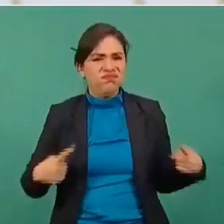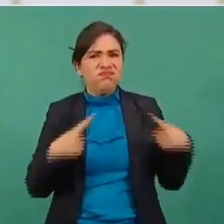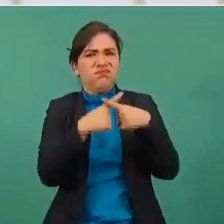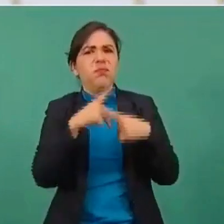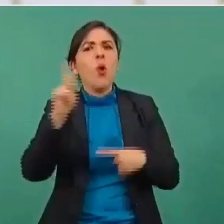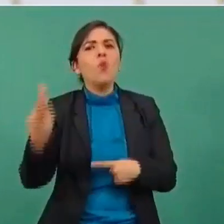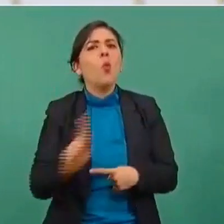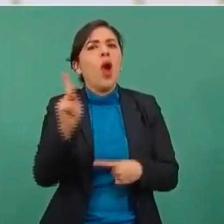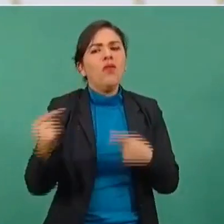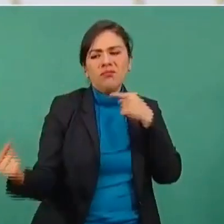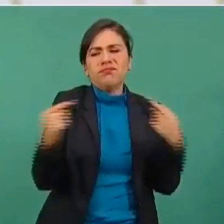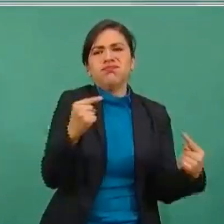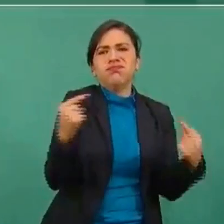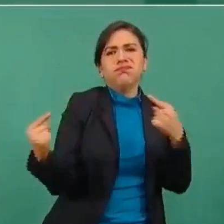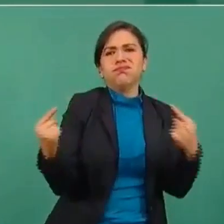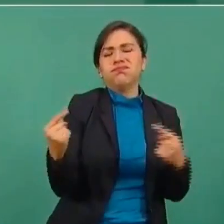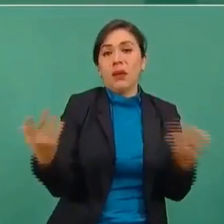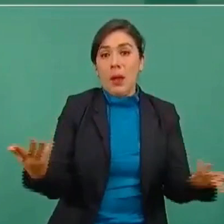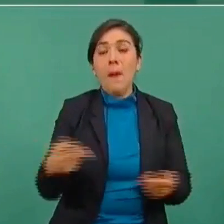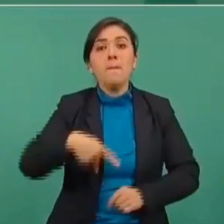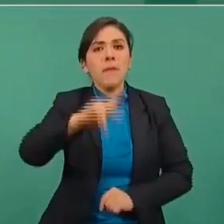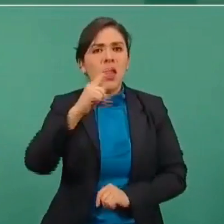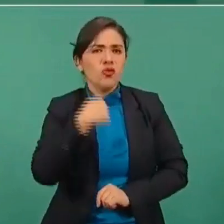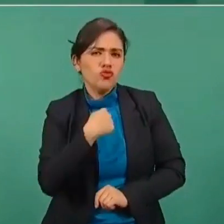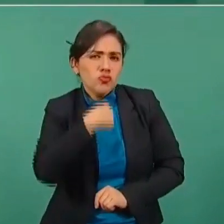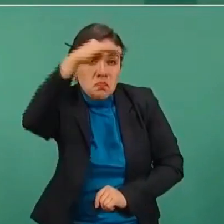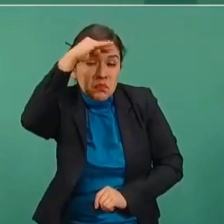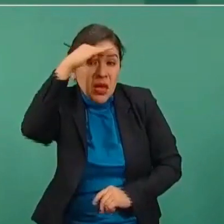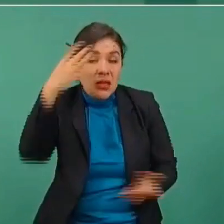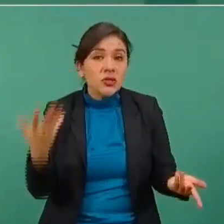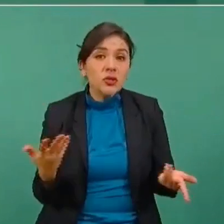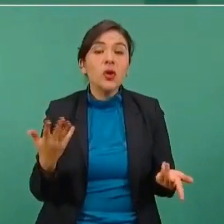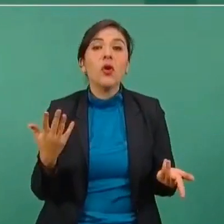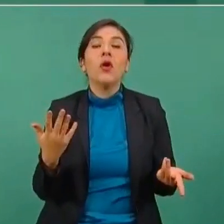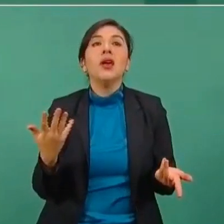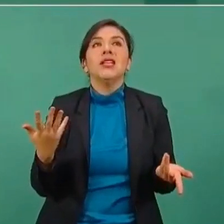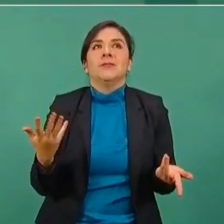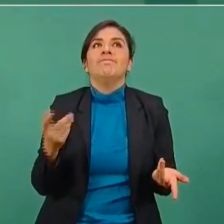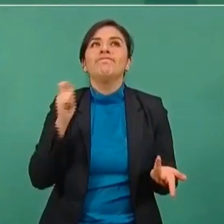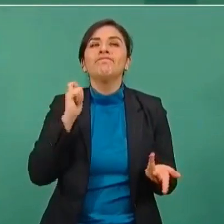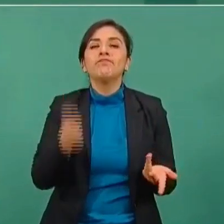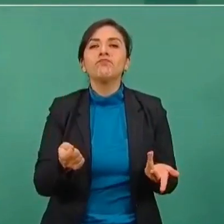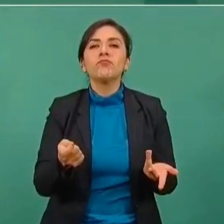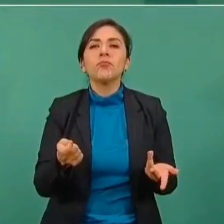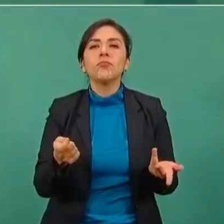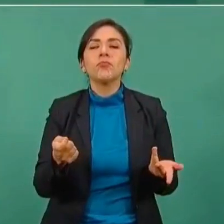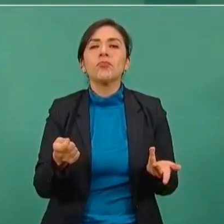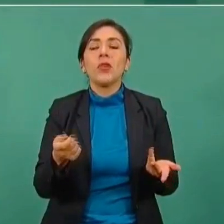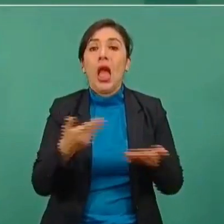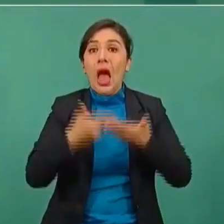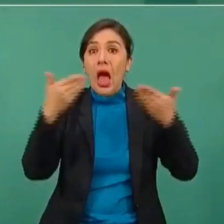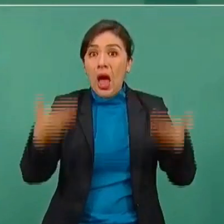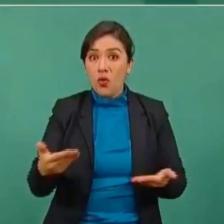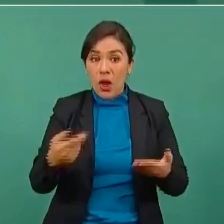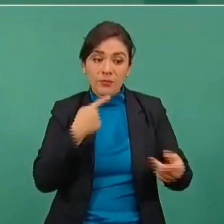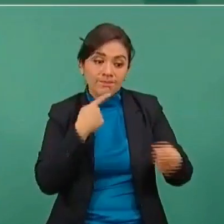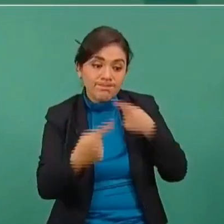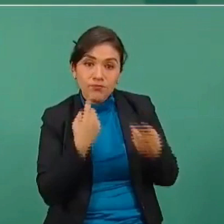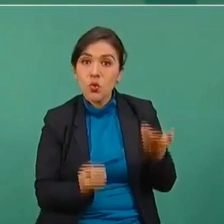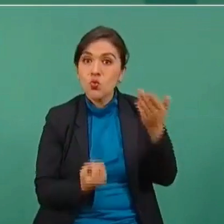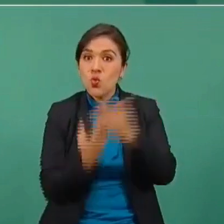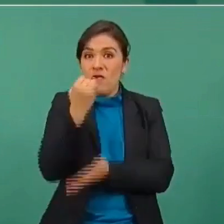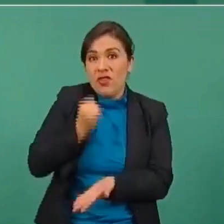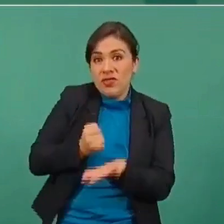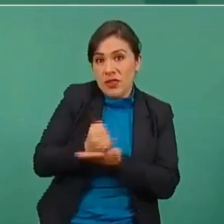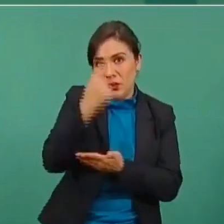pueblos por lo mismo. Pero nosotros consideramos que con esta decisión que estamos tomando